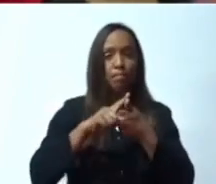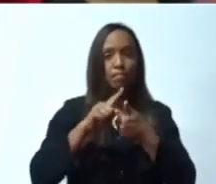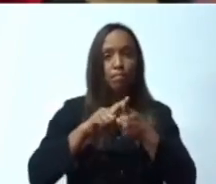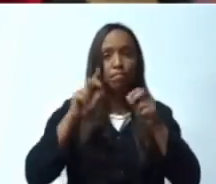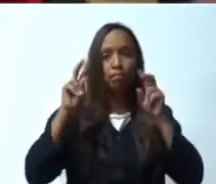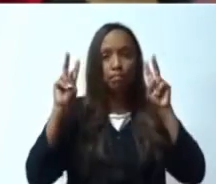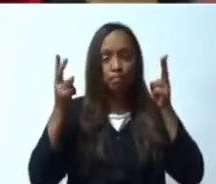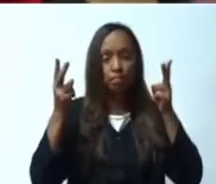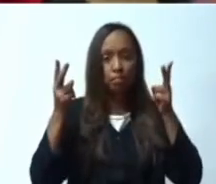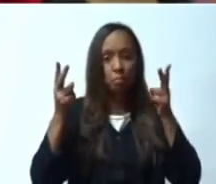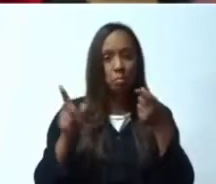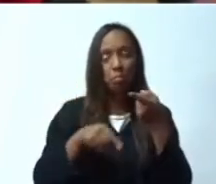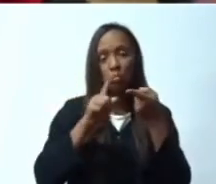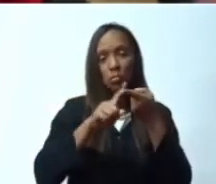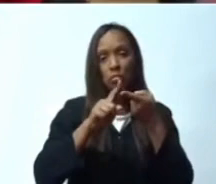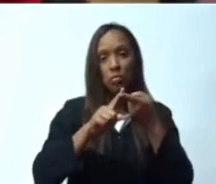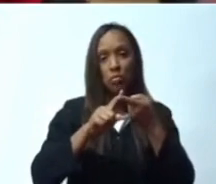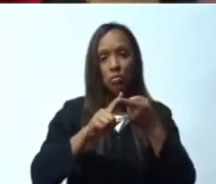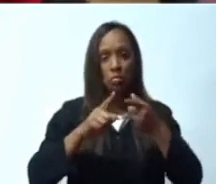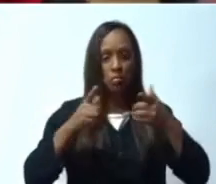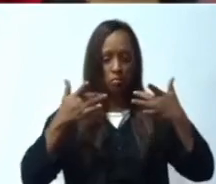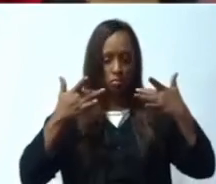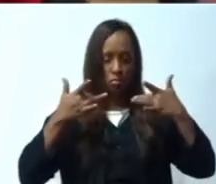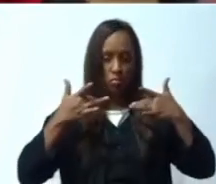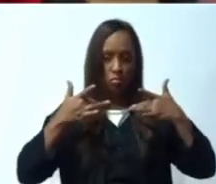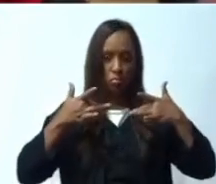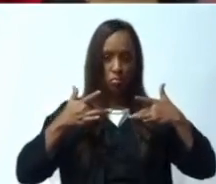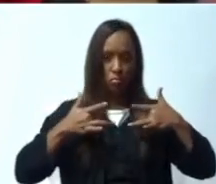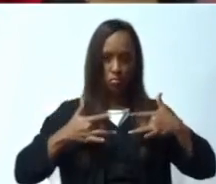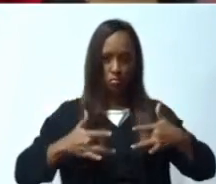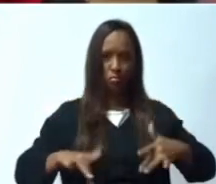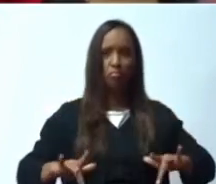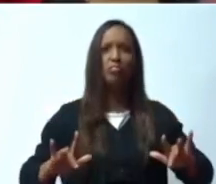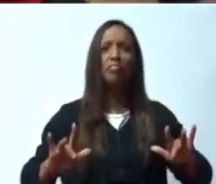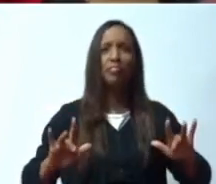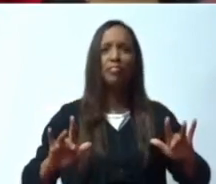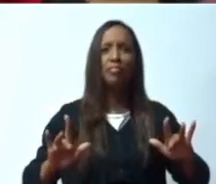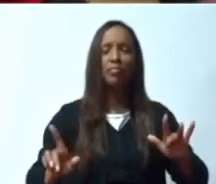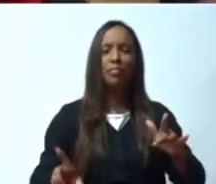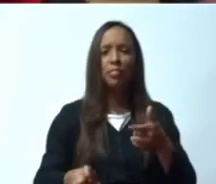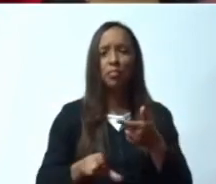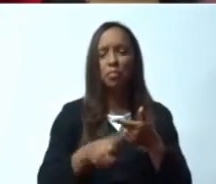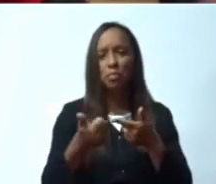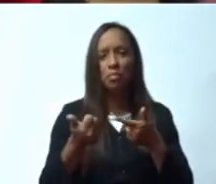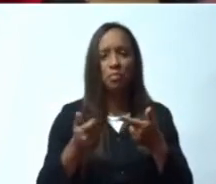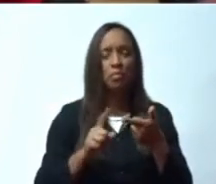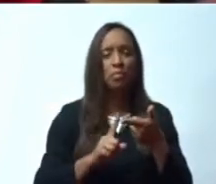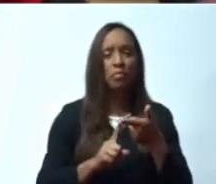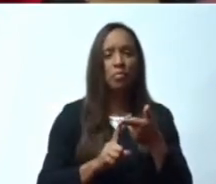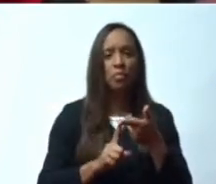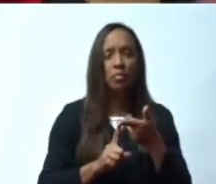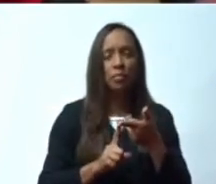desnuda, podemos también resaltar